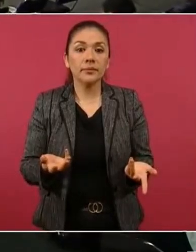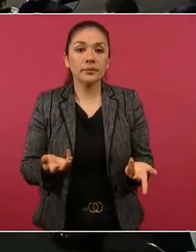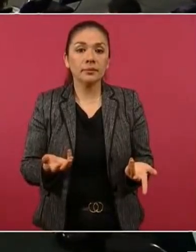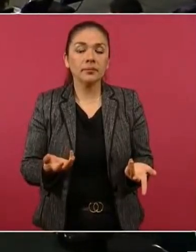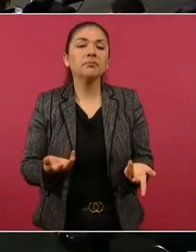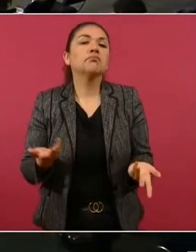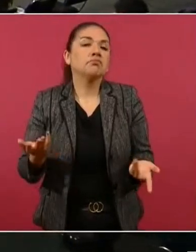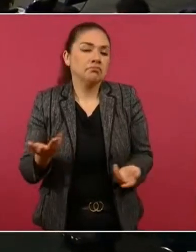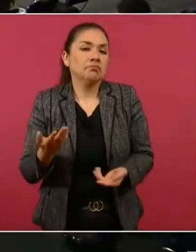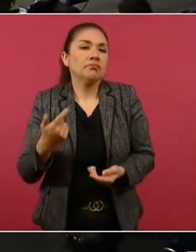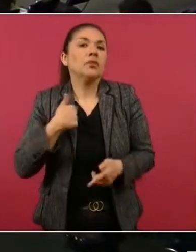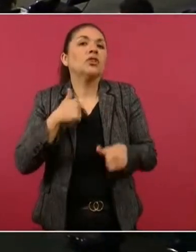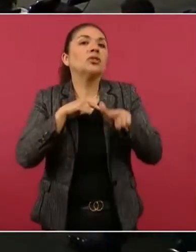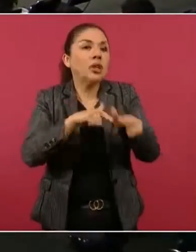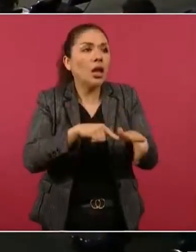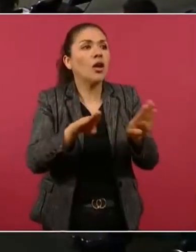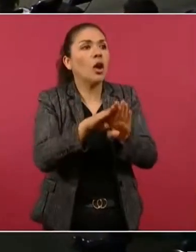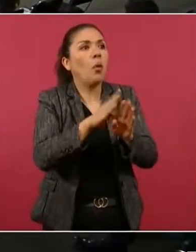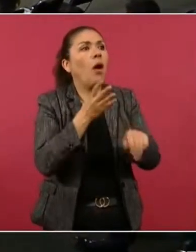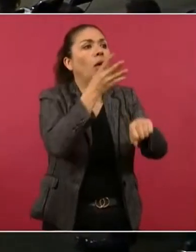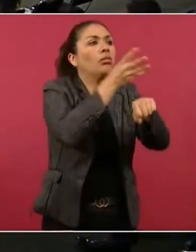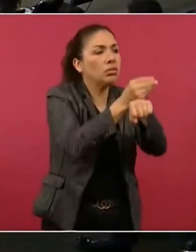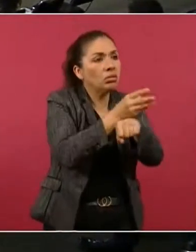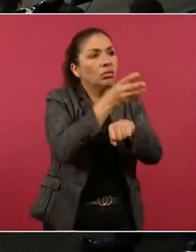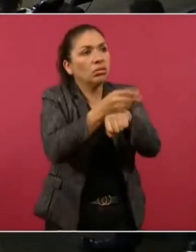apuntalando para que no se caiga